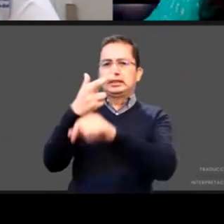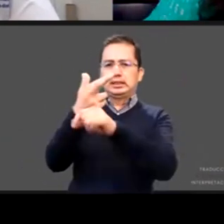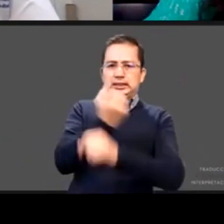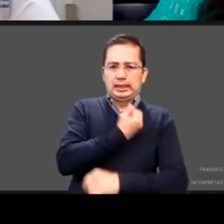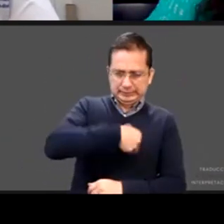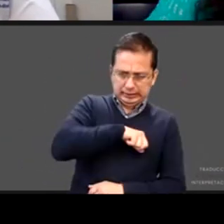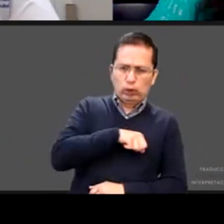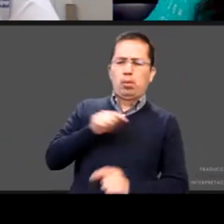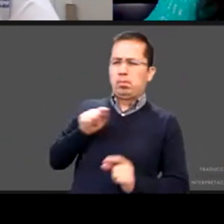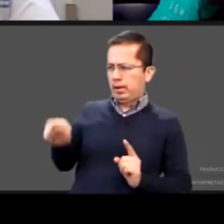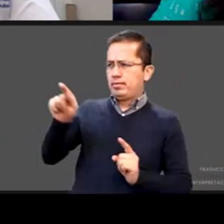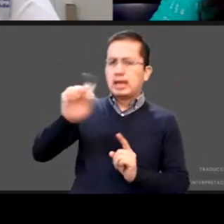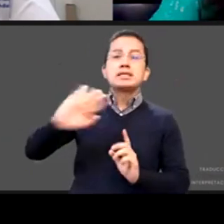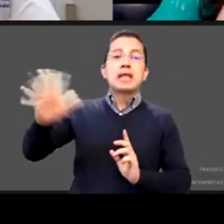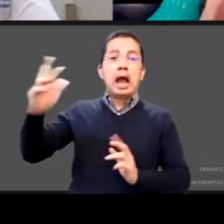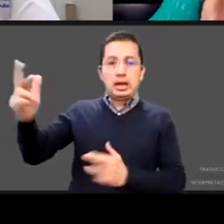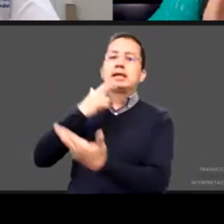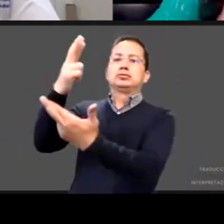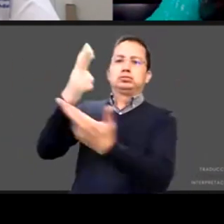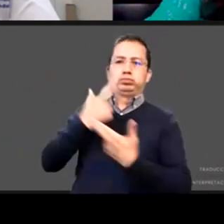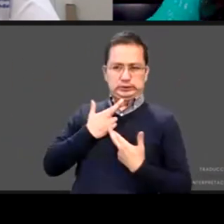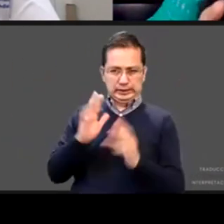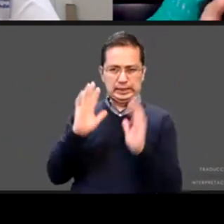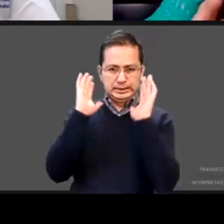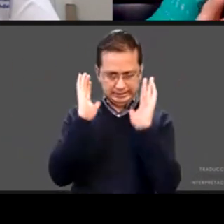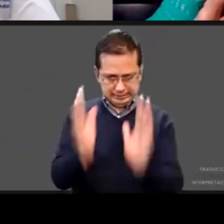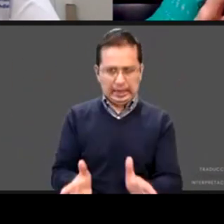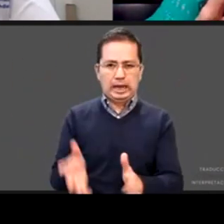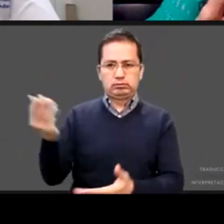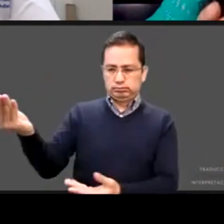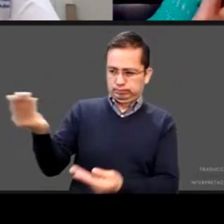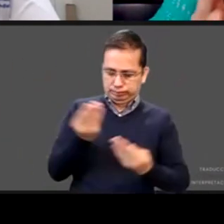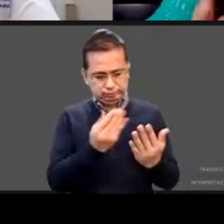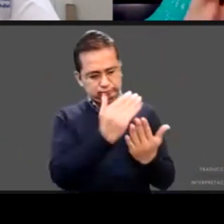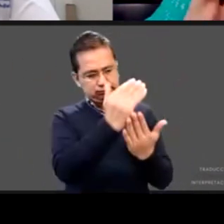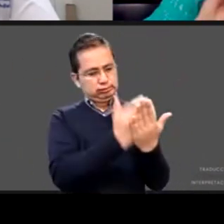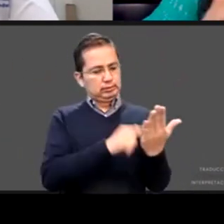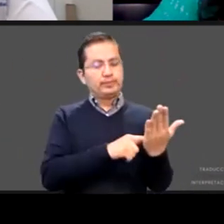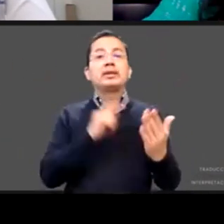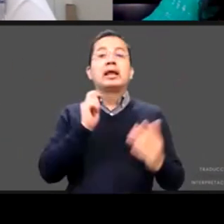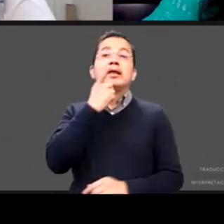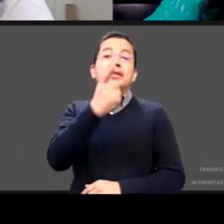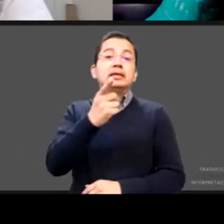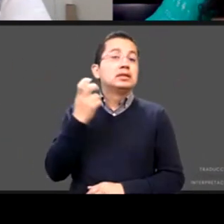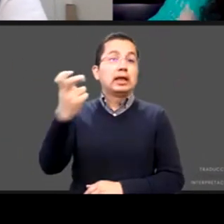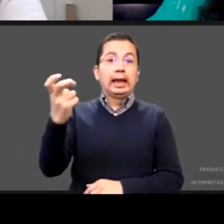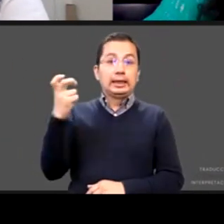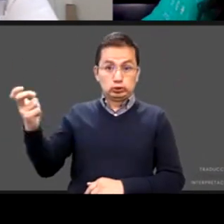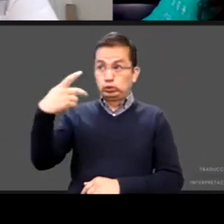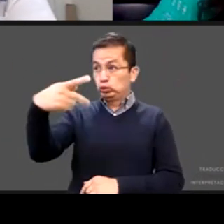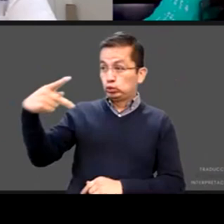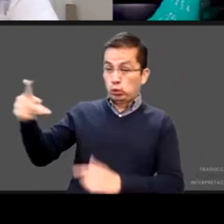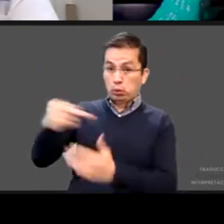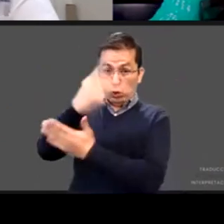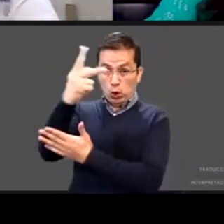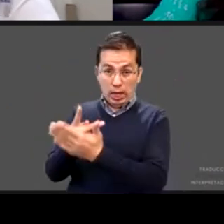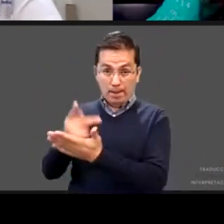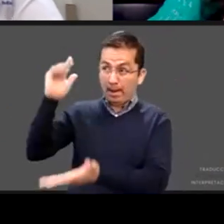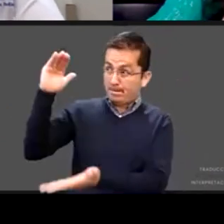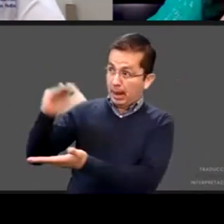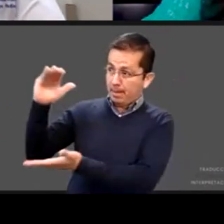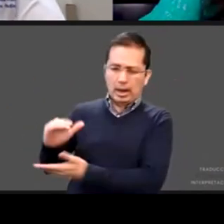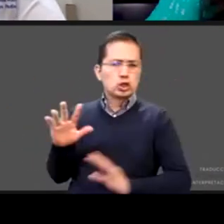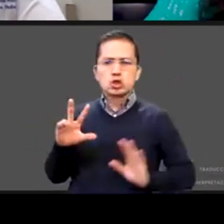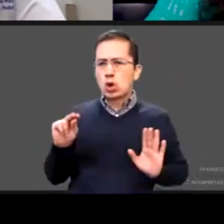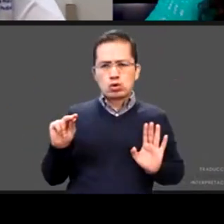respuesta justamente hablando de que no sus programas no están afectados pero todavía estamos esperando con